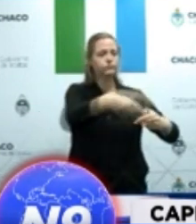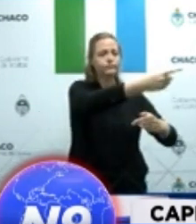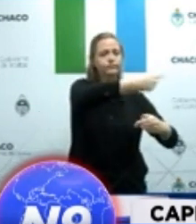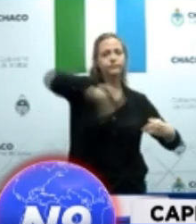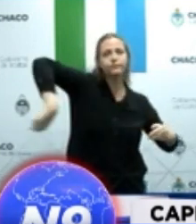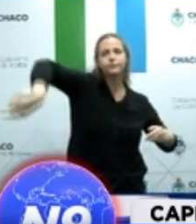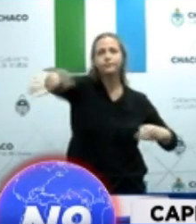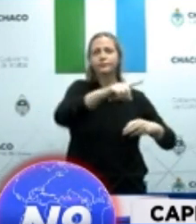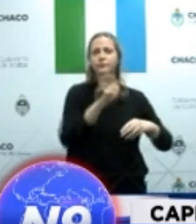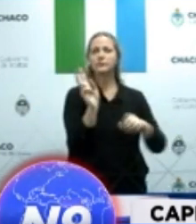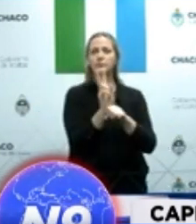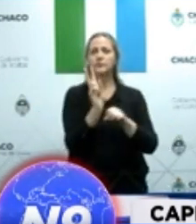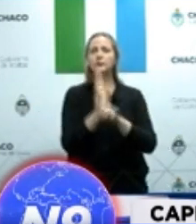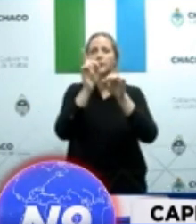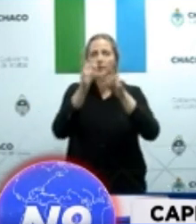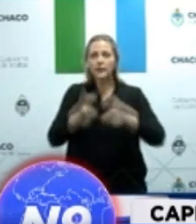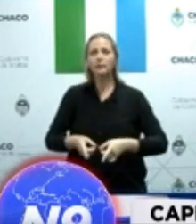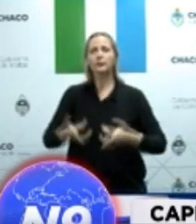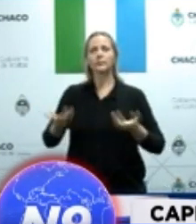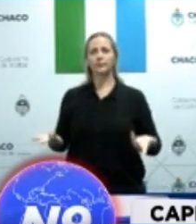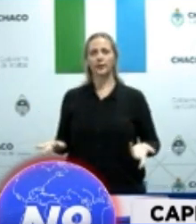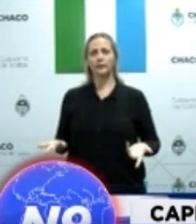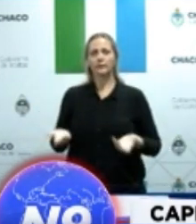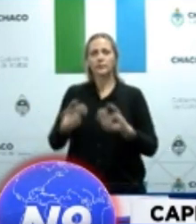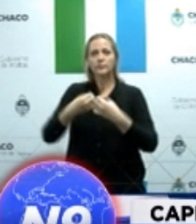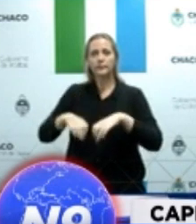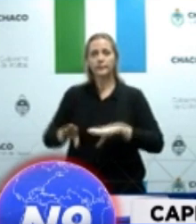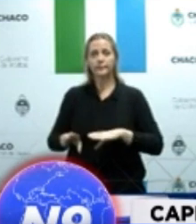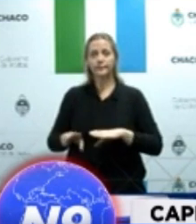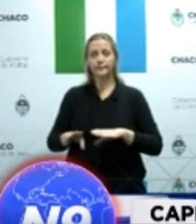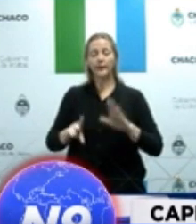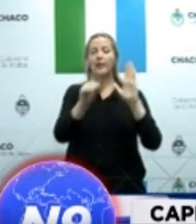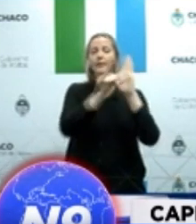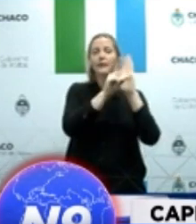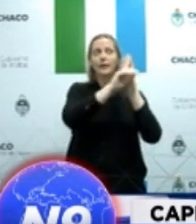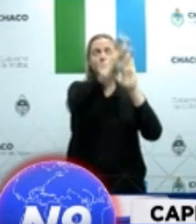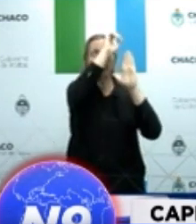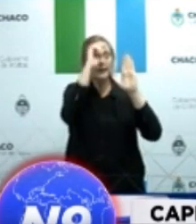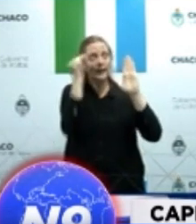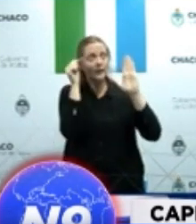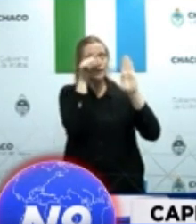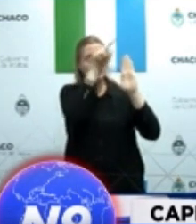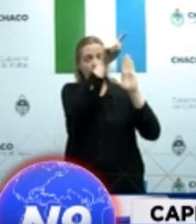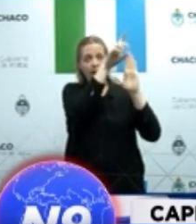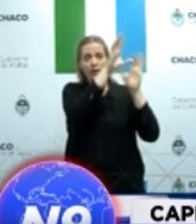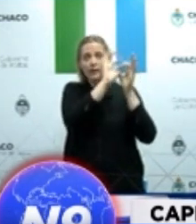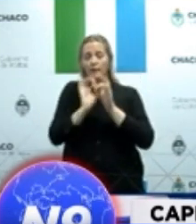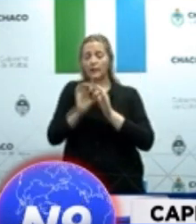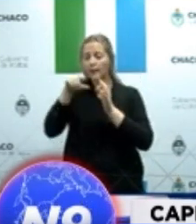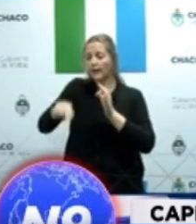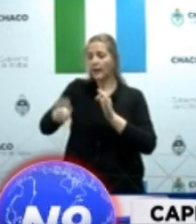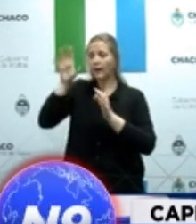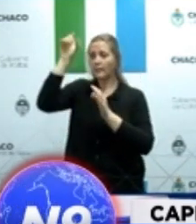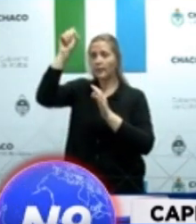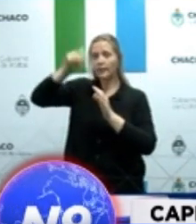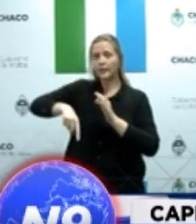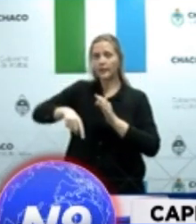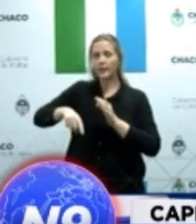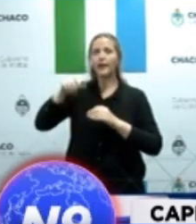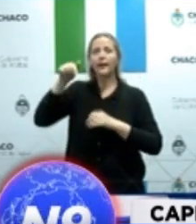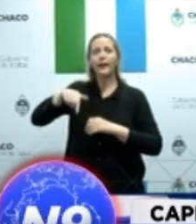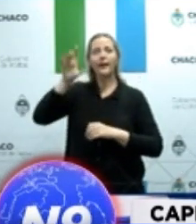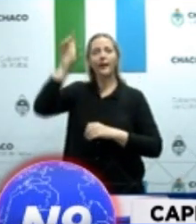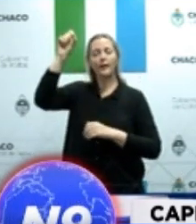y provincial. Tuvimos casi 15.000 detenidos. Esta es la línea, las fluctuaciones que se experimentaron de